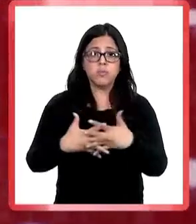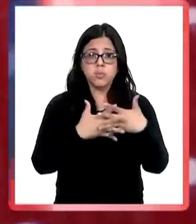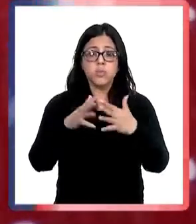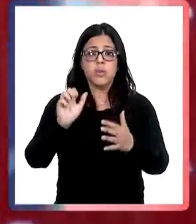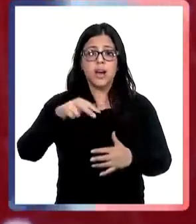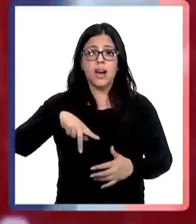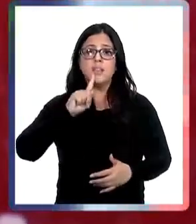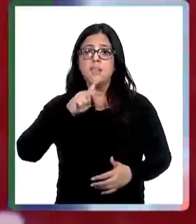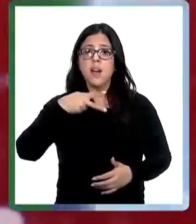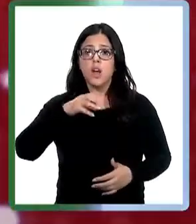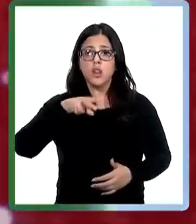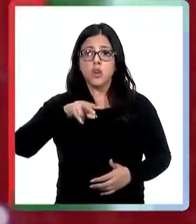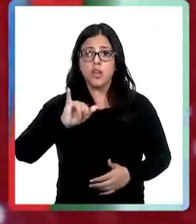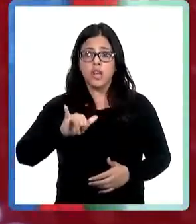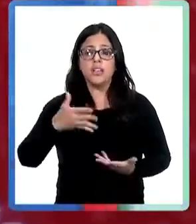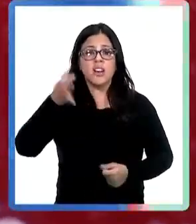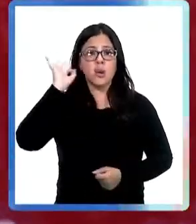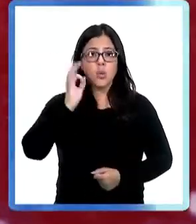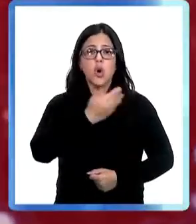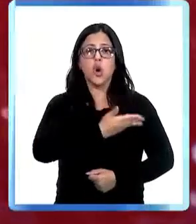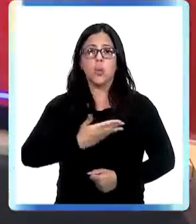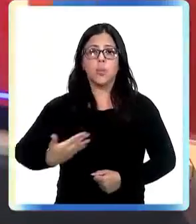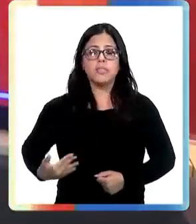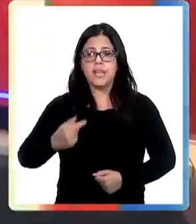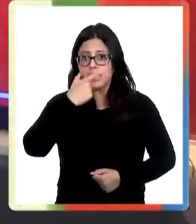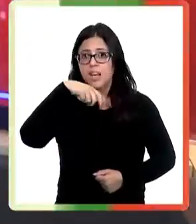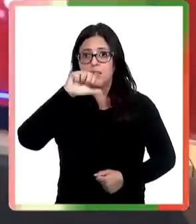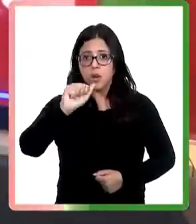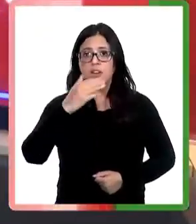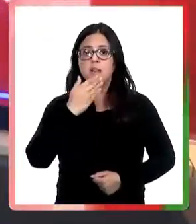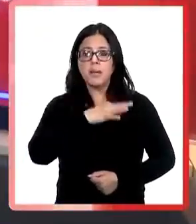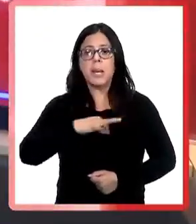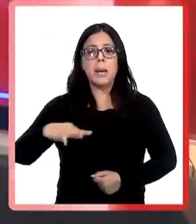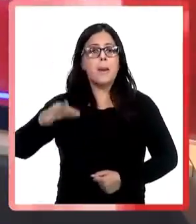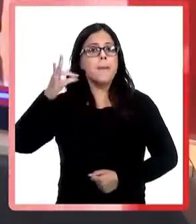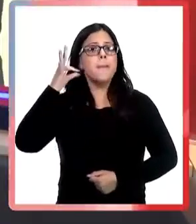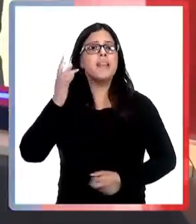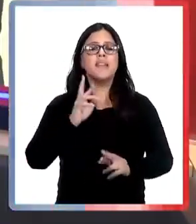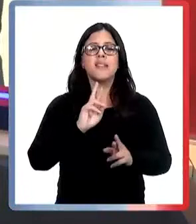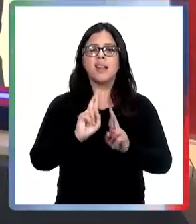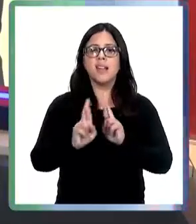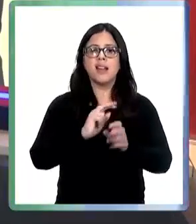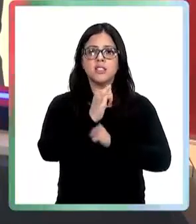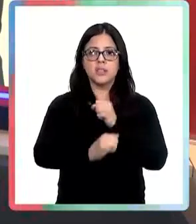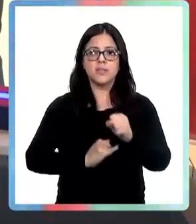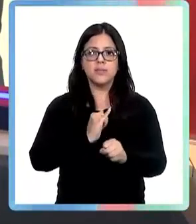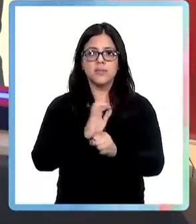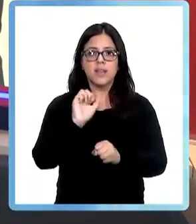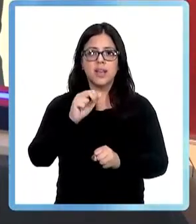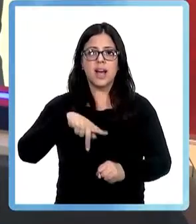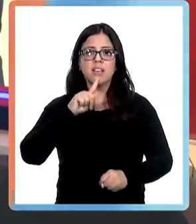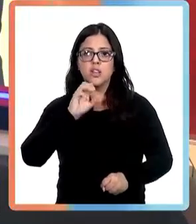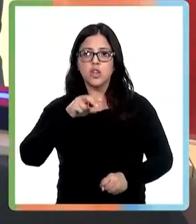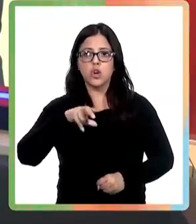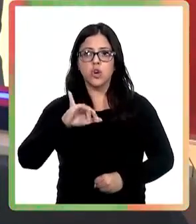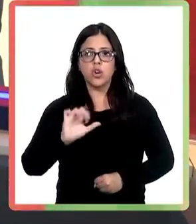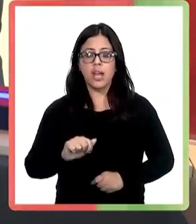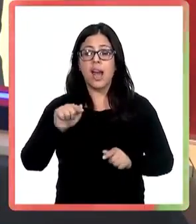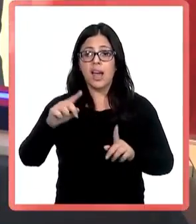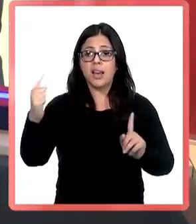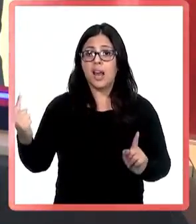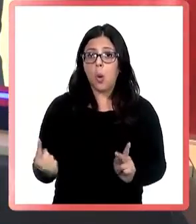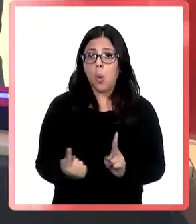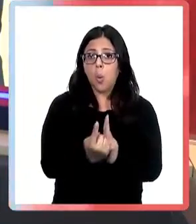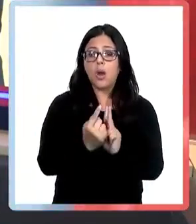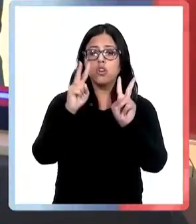presenta Portavoz Noticias. Hola, ¿cómo están? El secretario de Estado de Estados Unidos, Anthony Blinken,